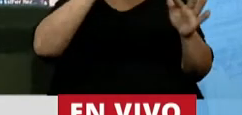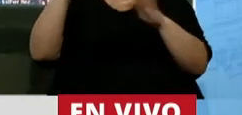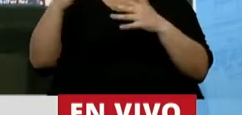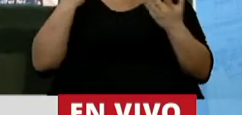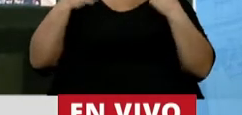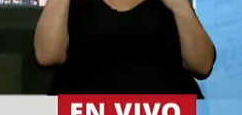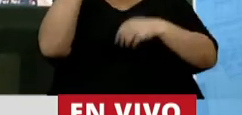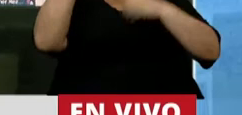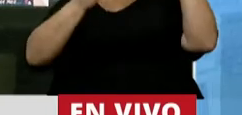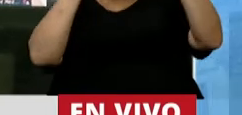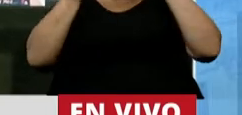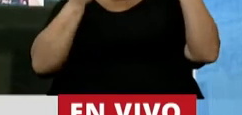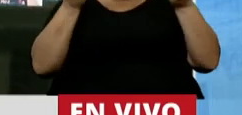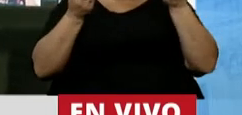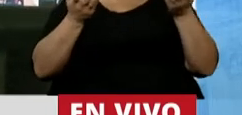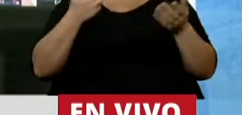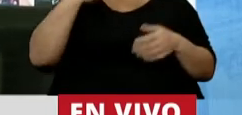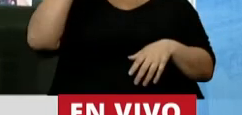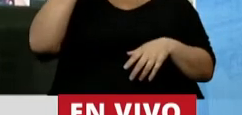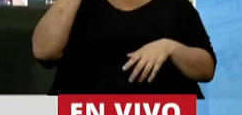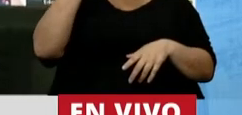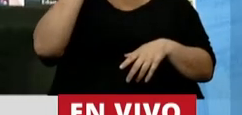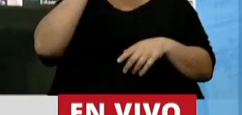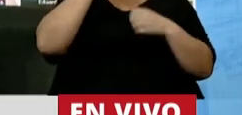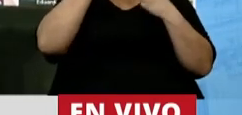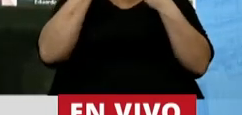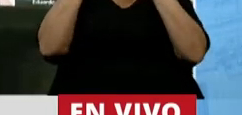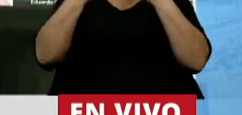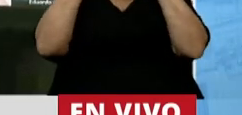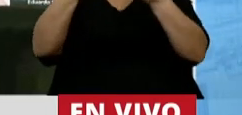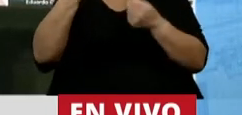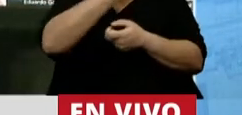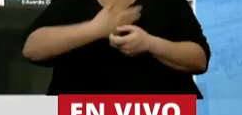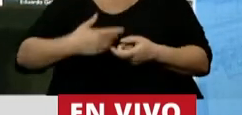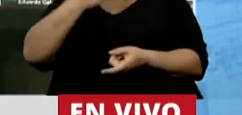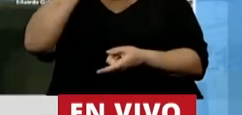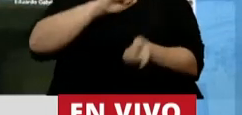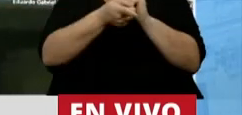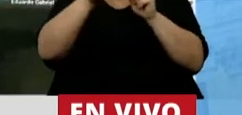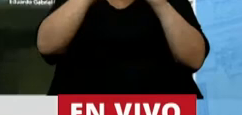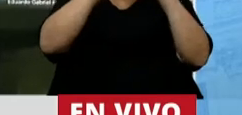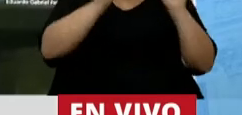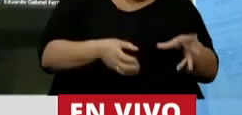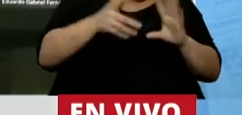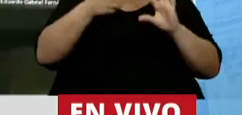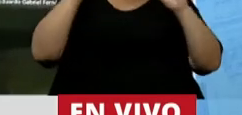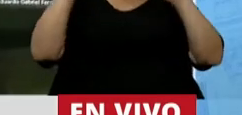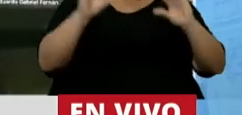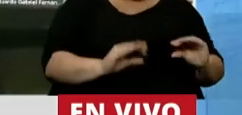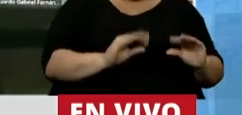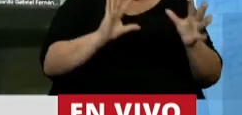genera mucha preocupación. Creo que en lugar de fortalecer al presidente lo están debilitando de alguna manera.